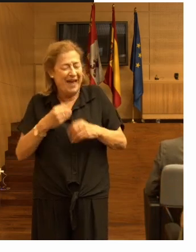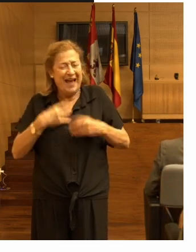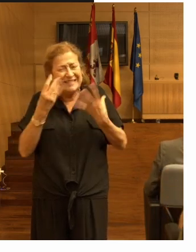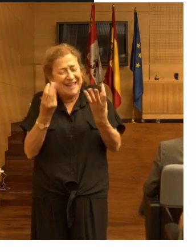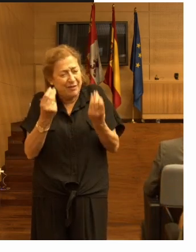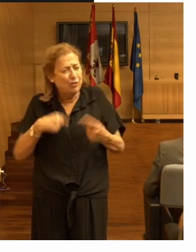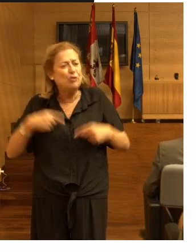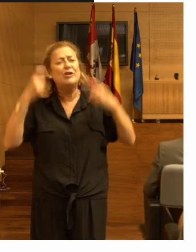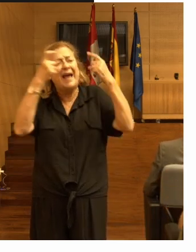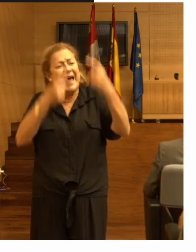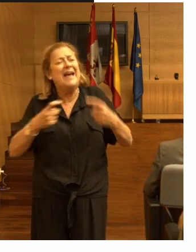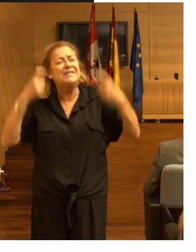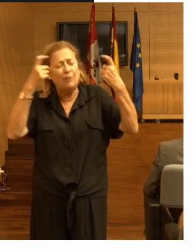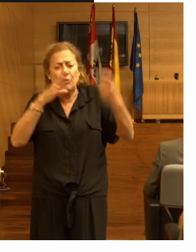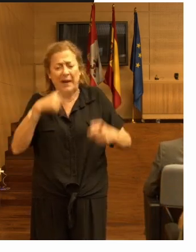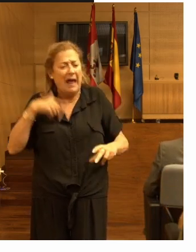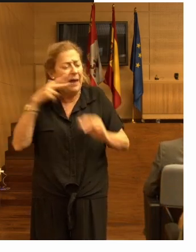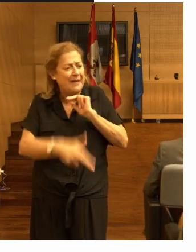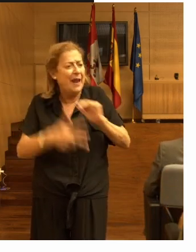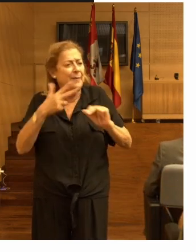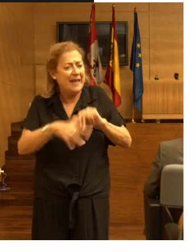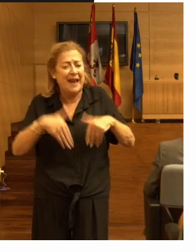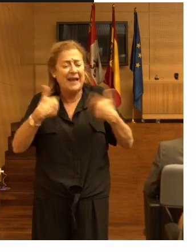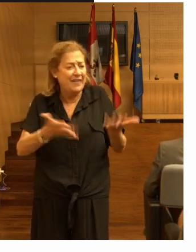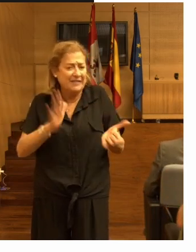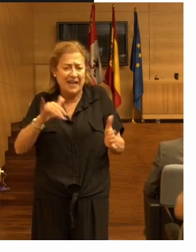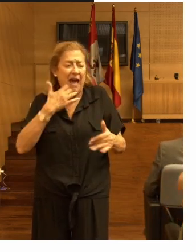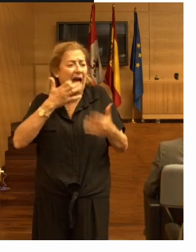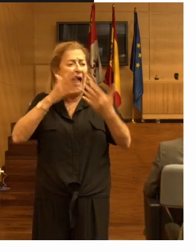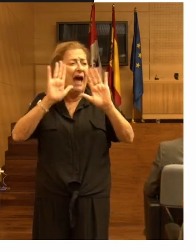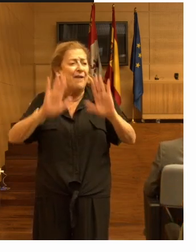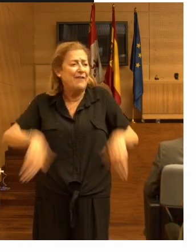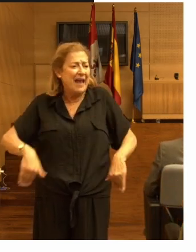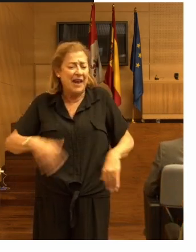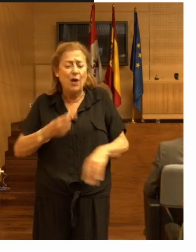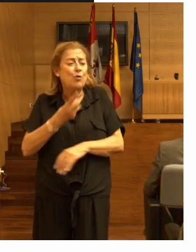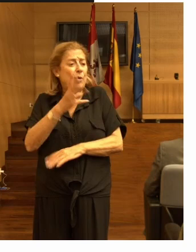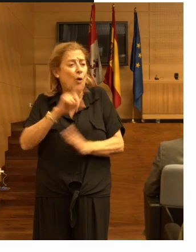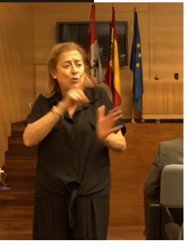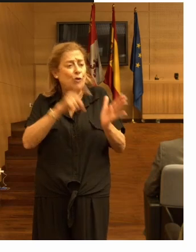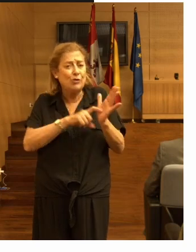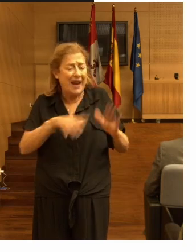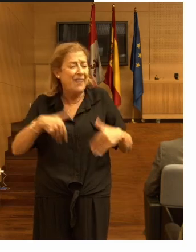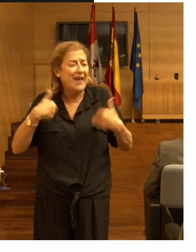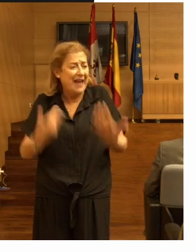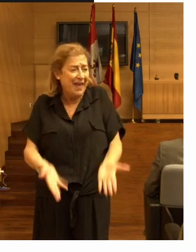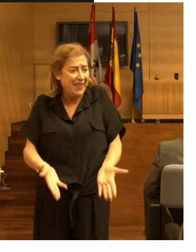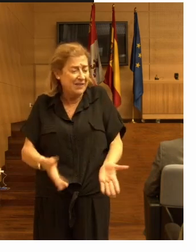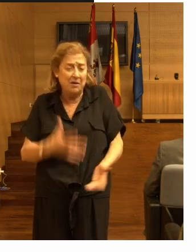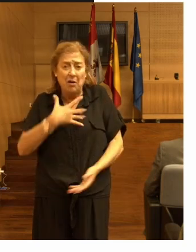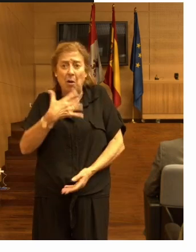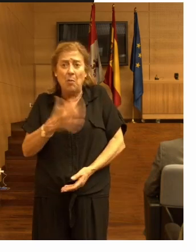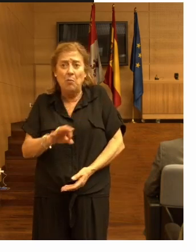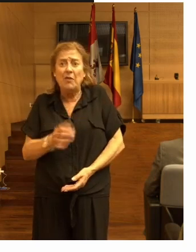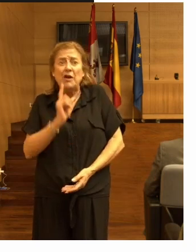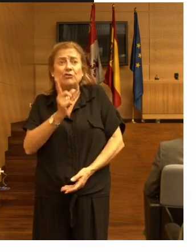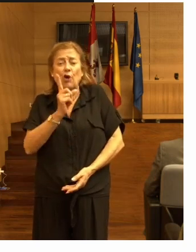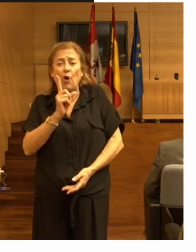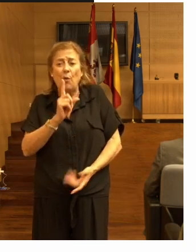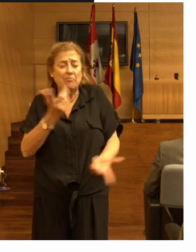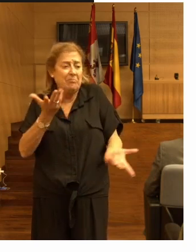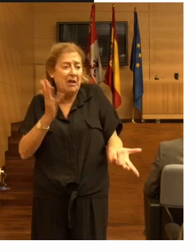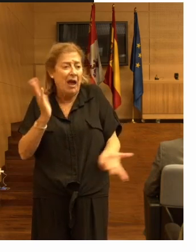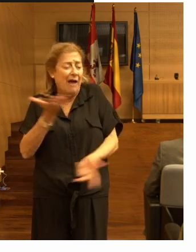esfuerzos para evitar caídas si al final el número total de caídas a lo mejor solo voy a